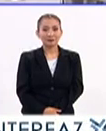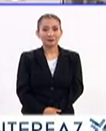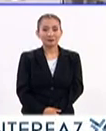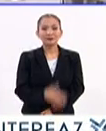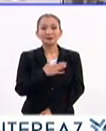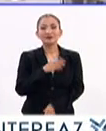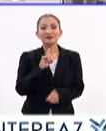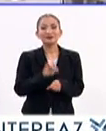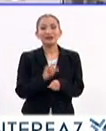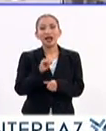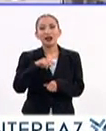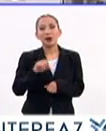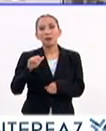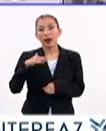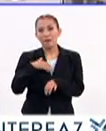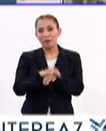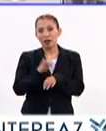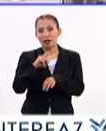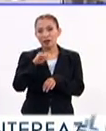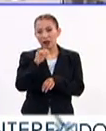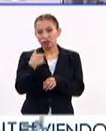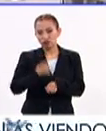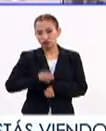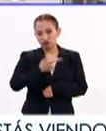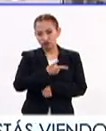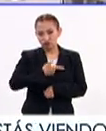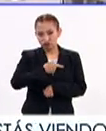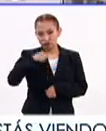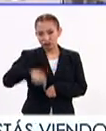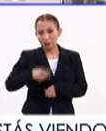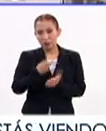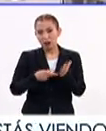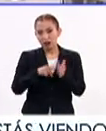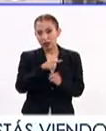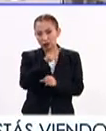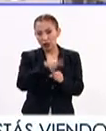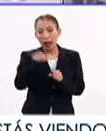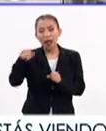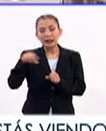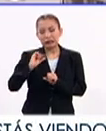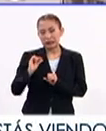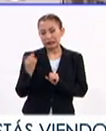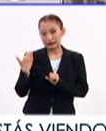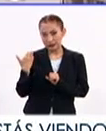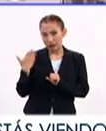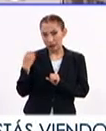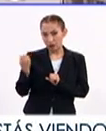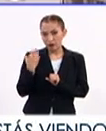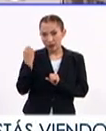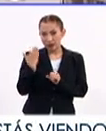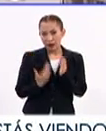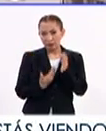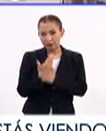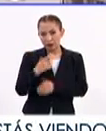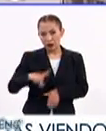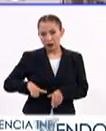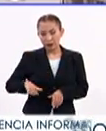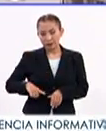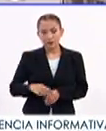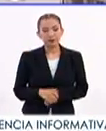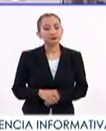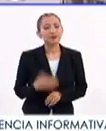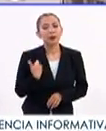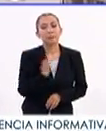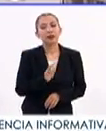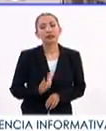Muy buenos días Ana Omar, amigos de Interfaz, los saludo con mucho gusto desde Palacio Nacional donde hace unos momentos en la conferencia del gobierno federal